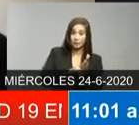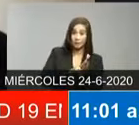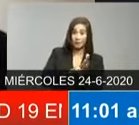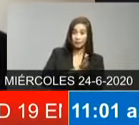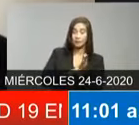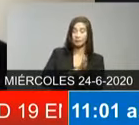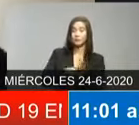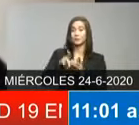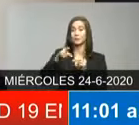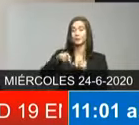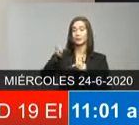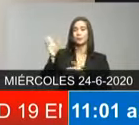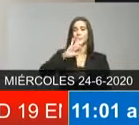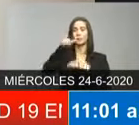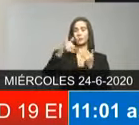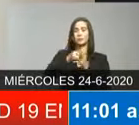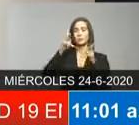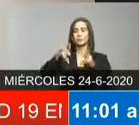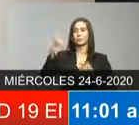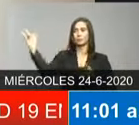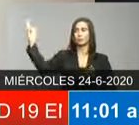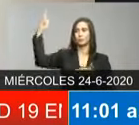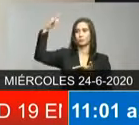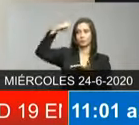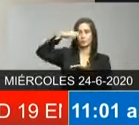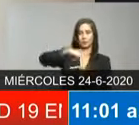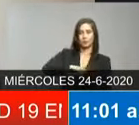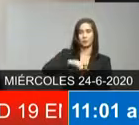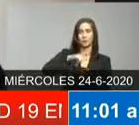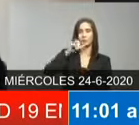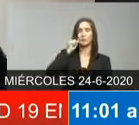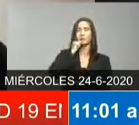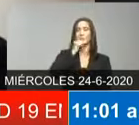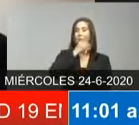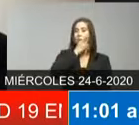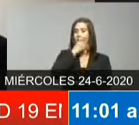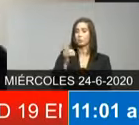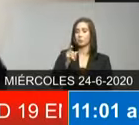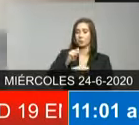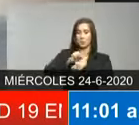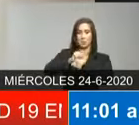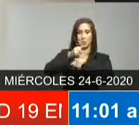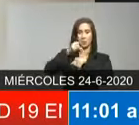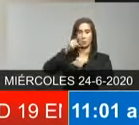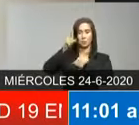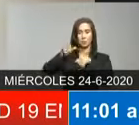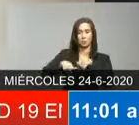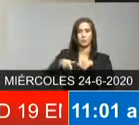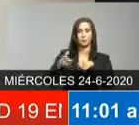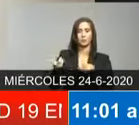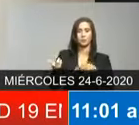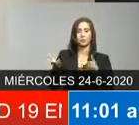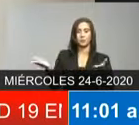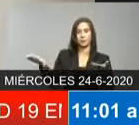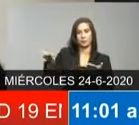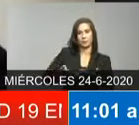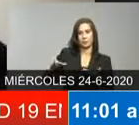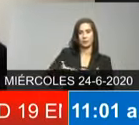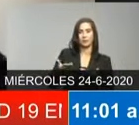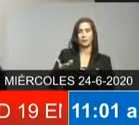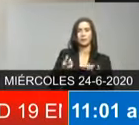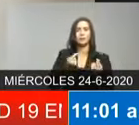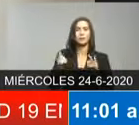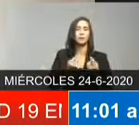que van a llegar a Santo Domingo y sobre todo también a los turistas ¿cómo se va a manejar eso? yo estoy seguro que ya